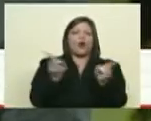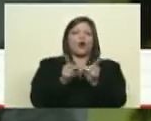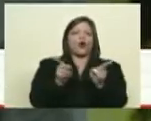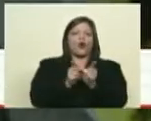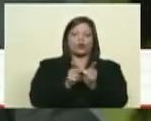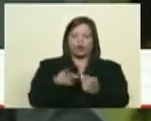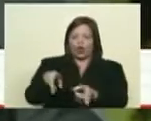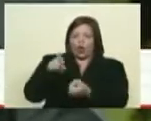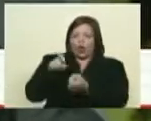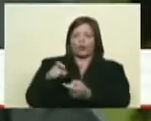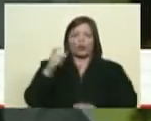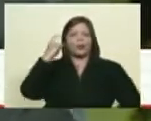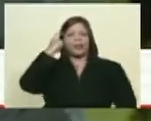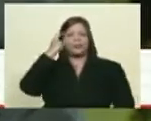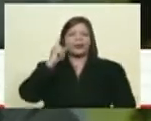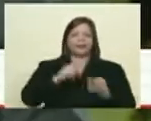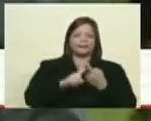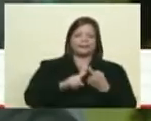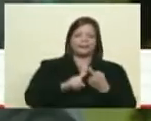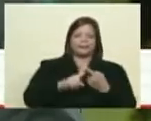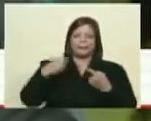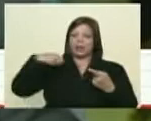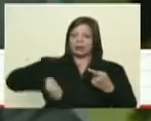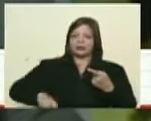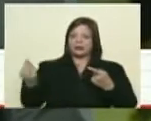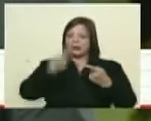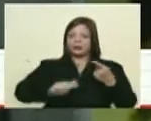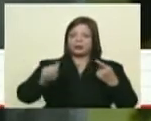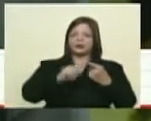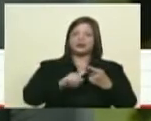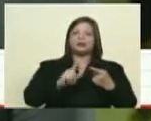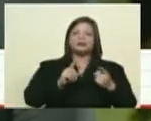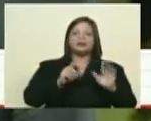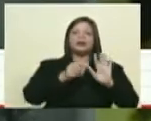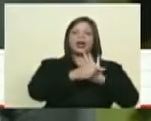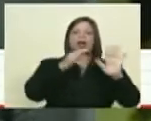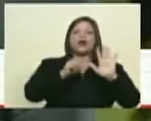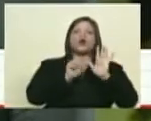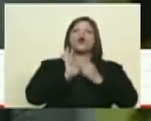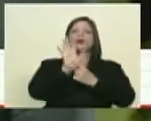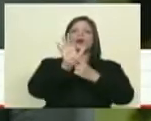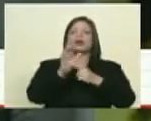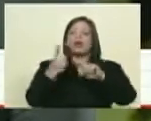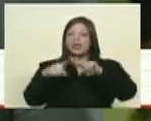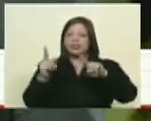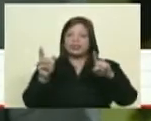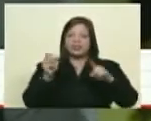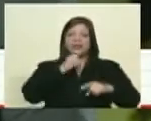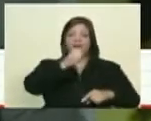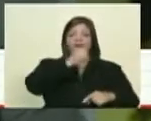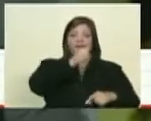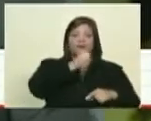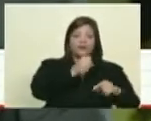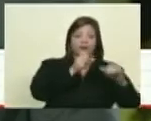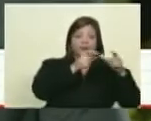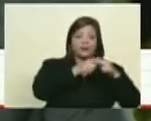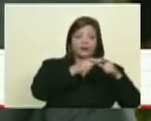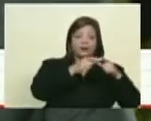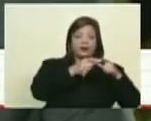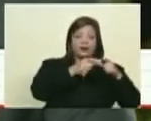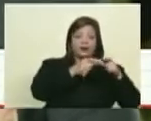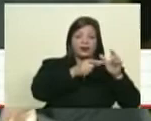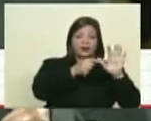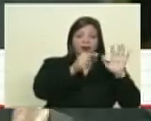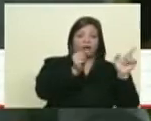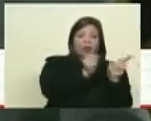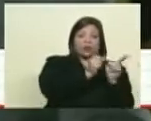cobran por día por nota ni siquiera por día por nota publicada hay una diferencia entre la cobertura que da un periodista en esa condición y